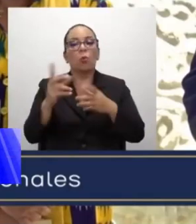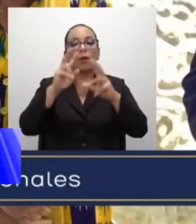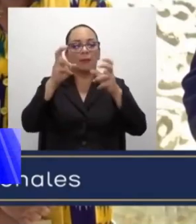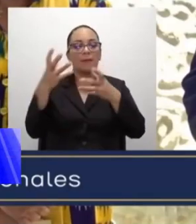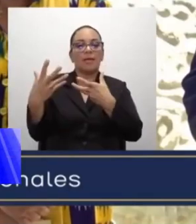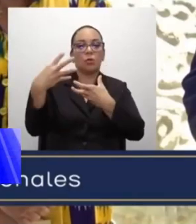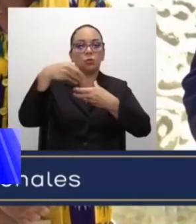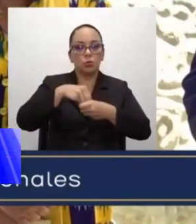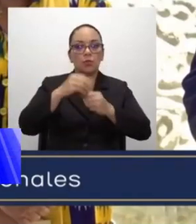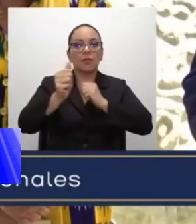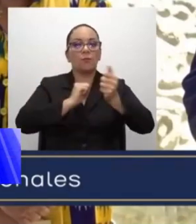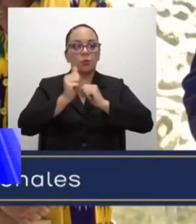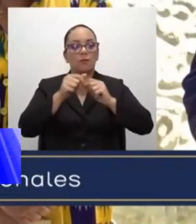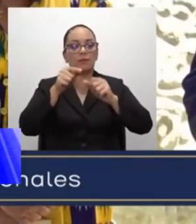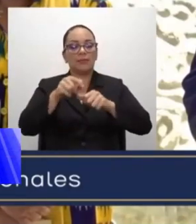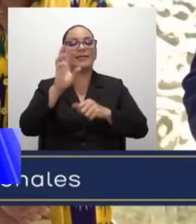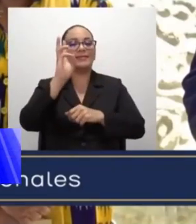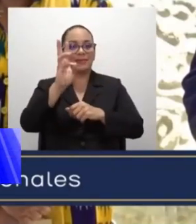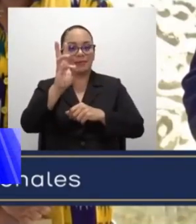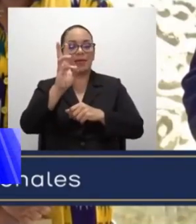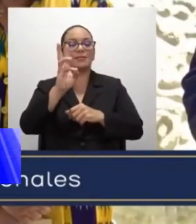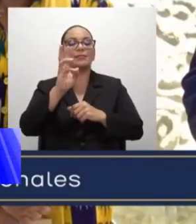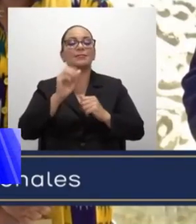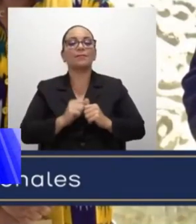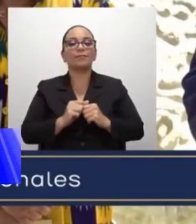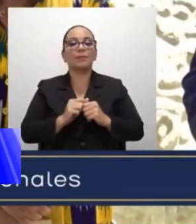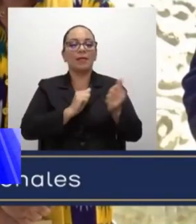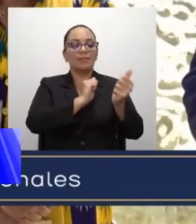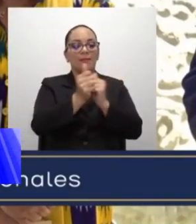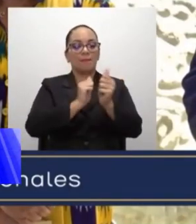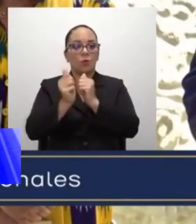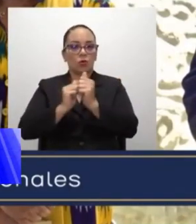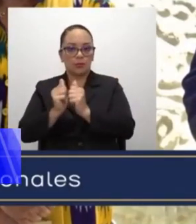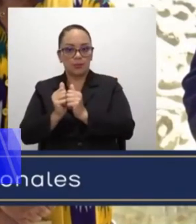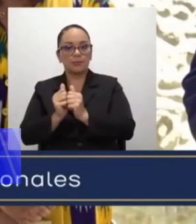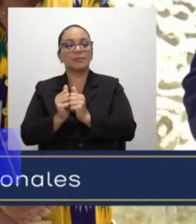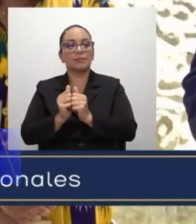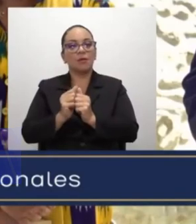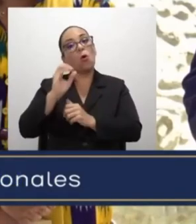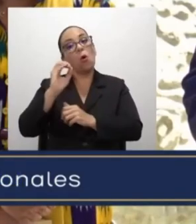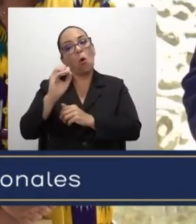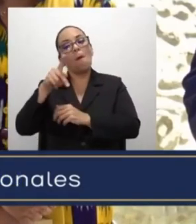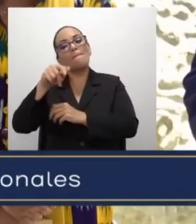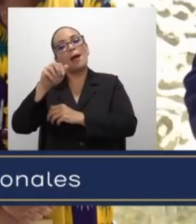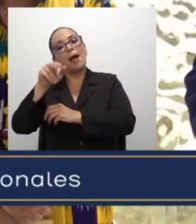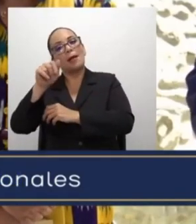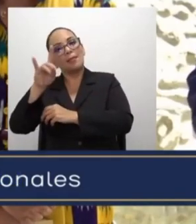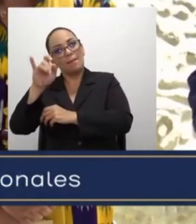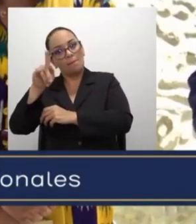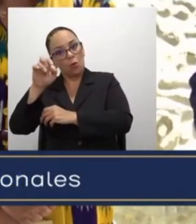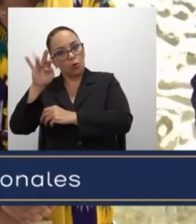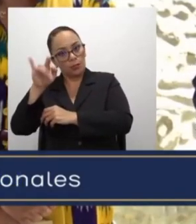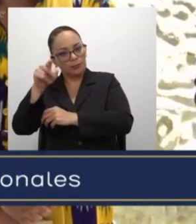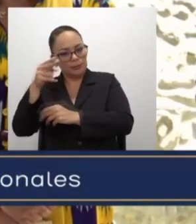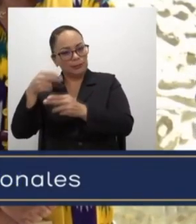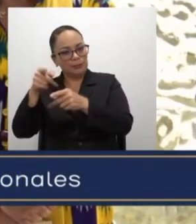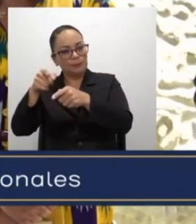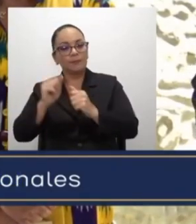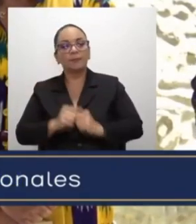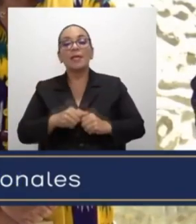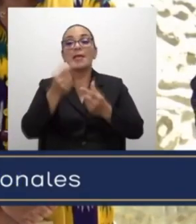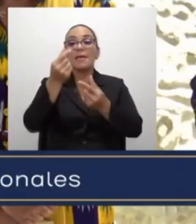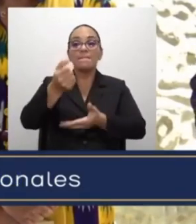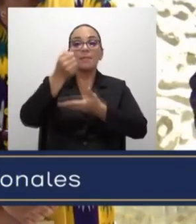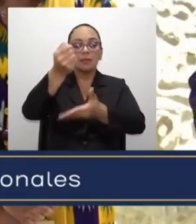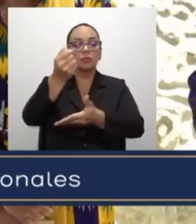deportiva en estos seis deportes o paradeportes. La inversión que se